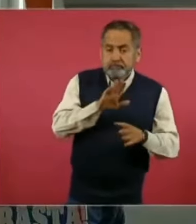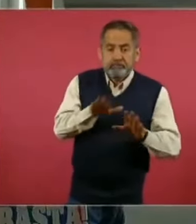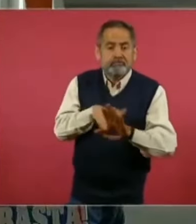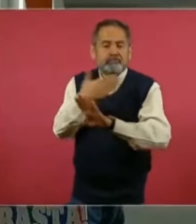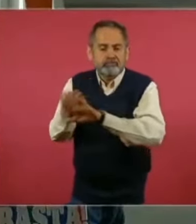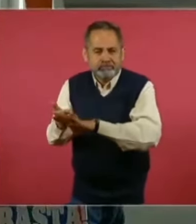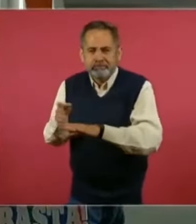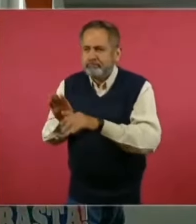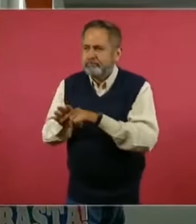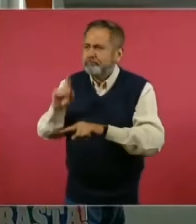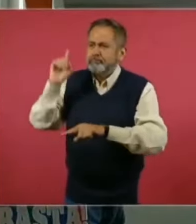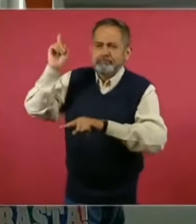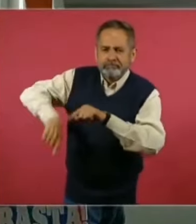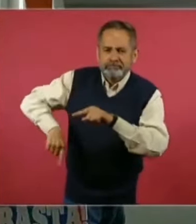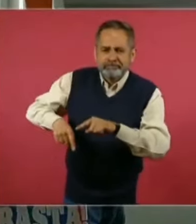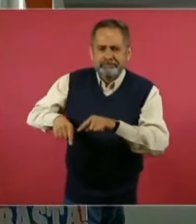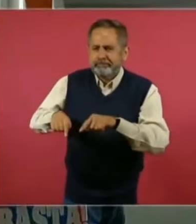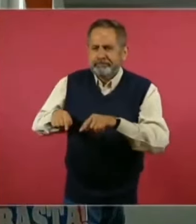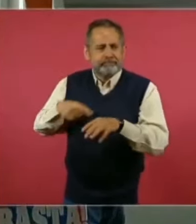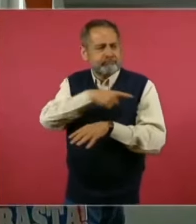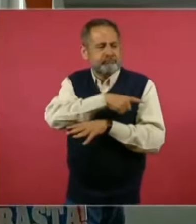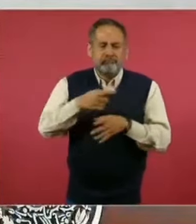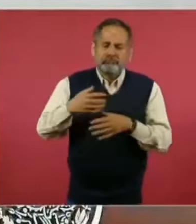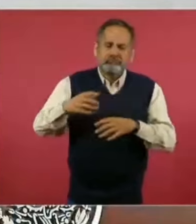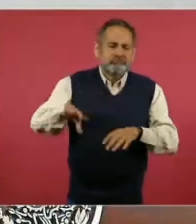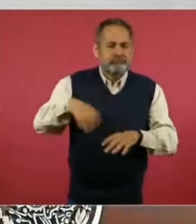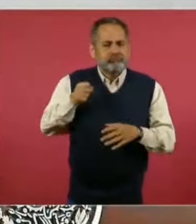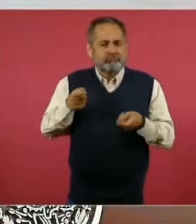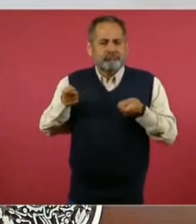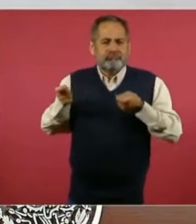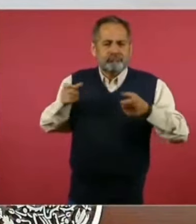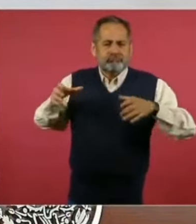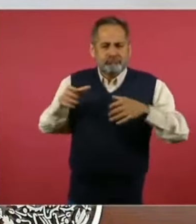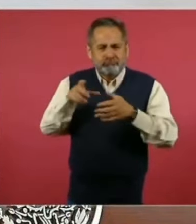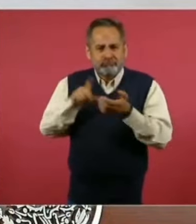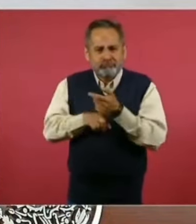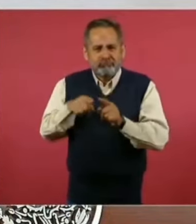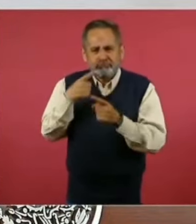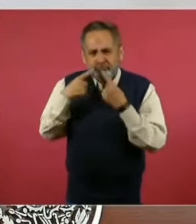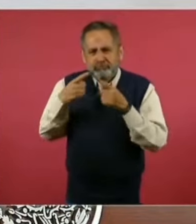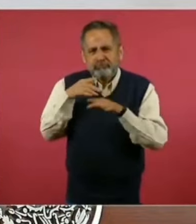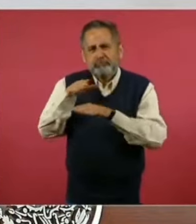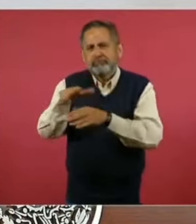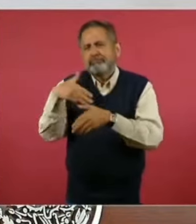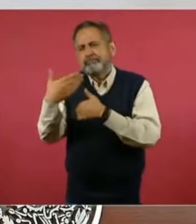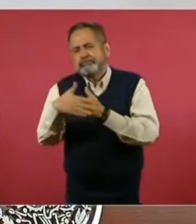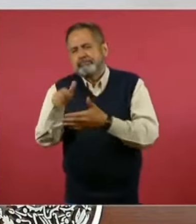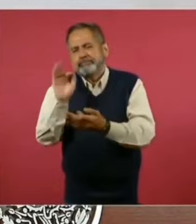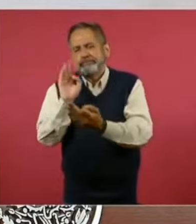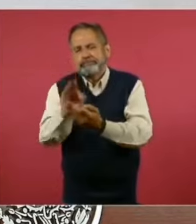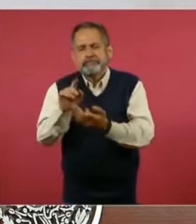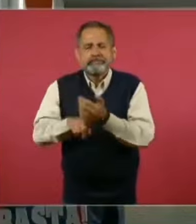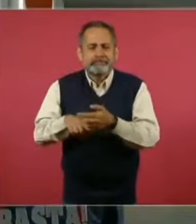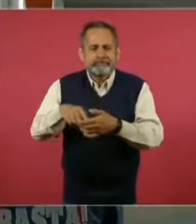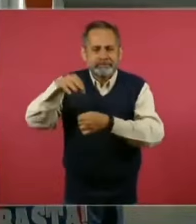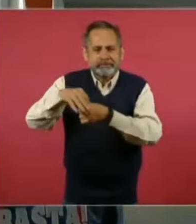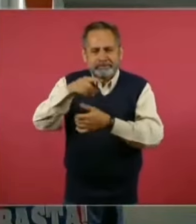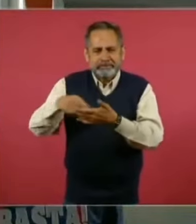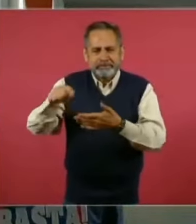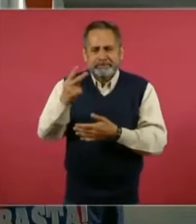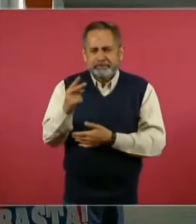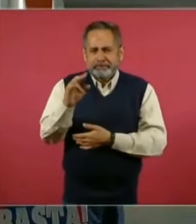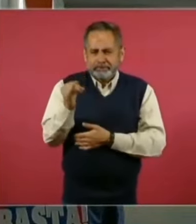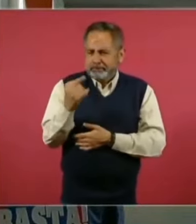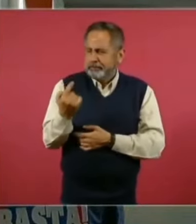Estado técnico, que también provenía de ese Poder Judicial en el contexto de las elecciones del 2 de junio,